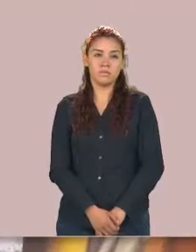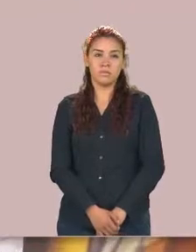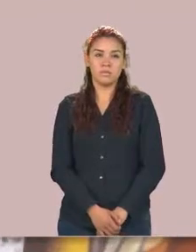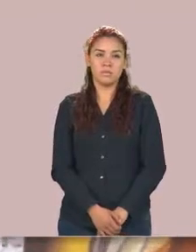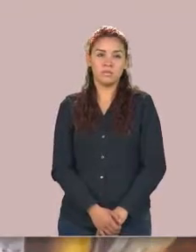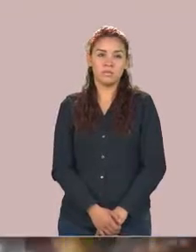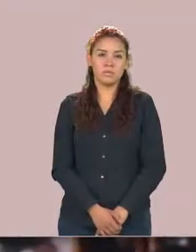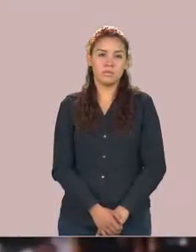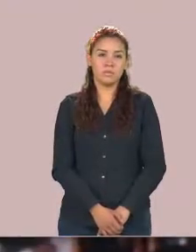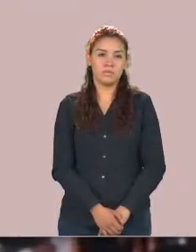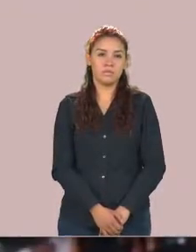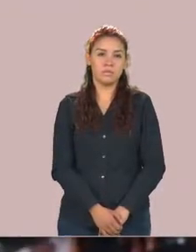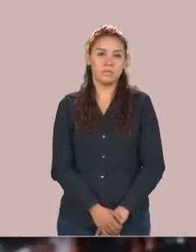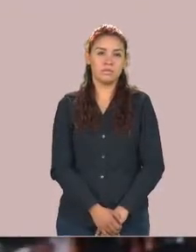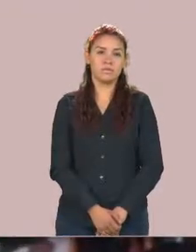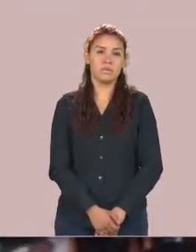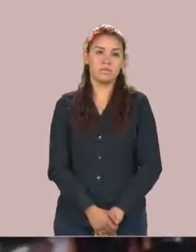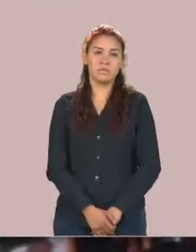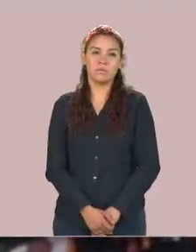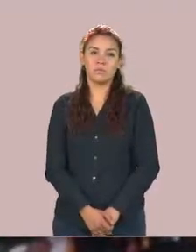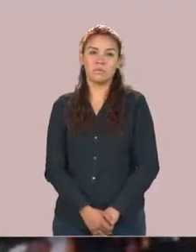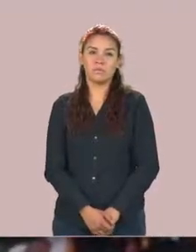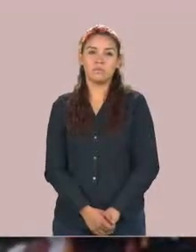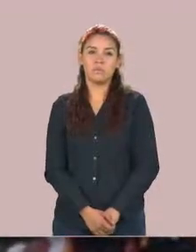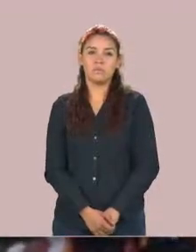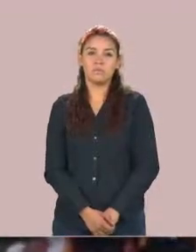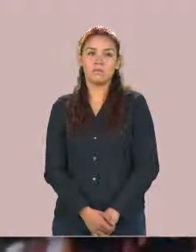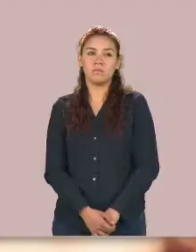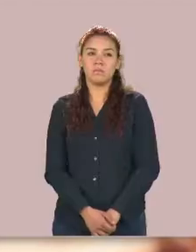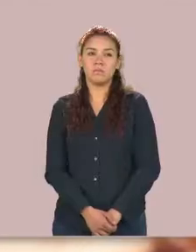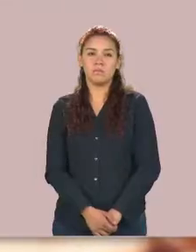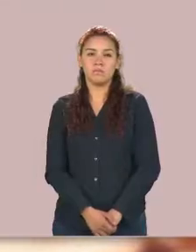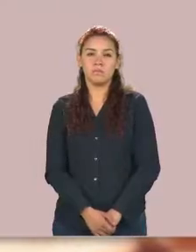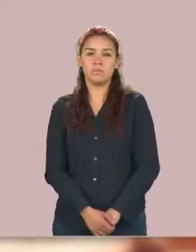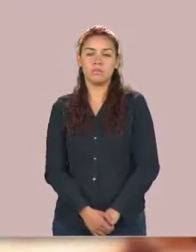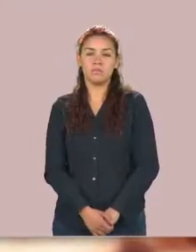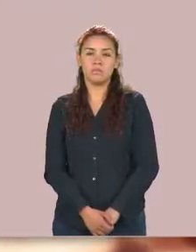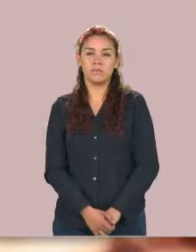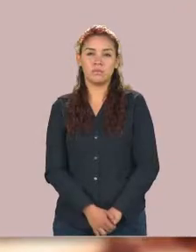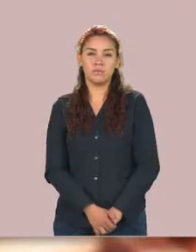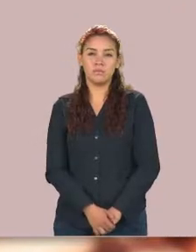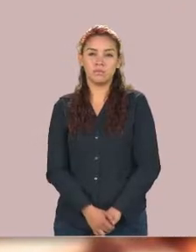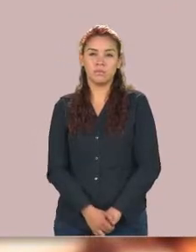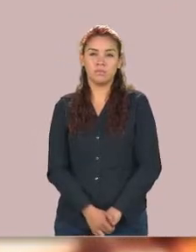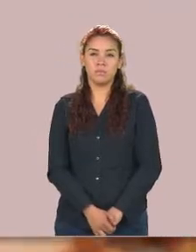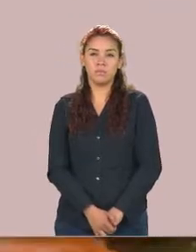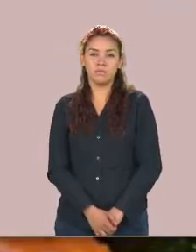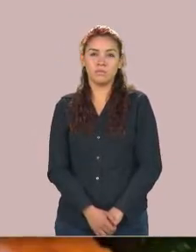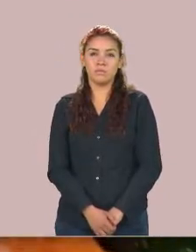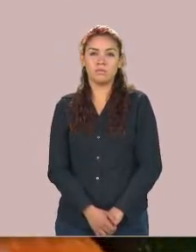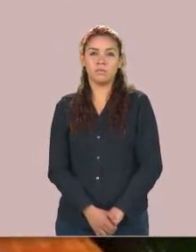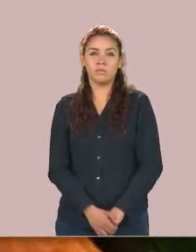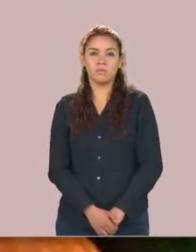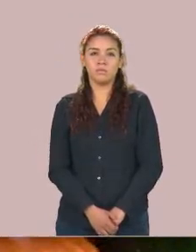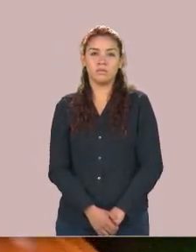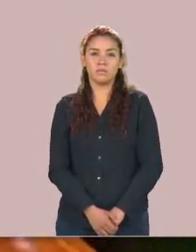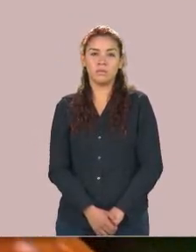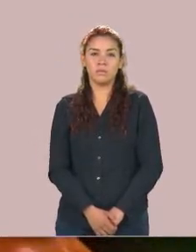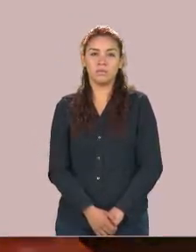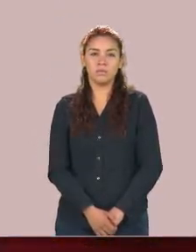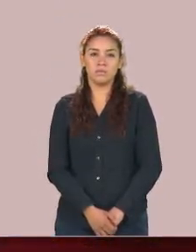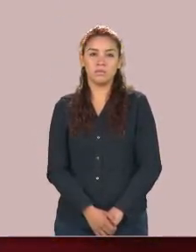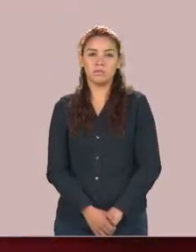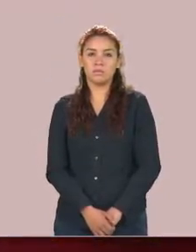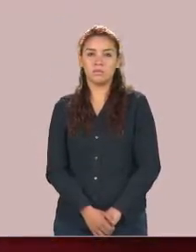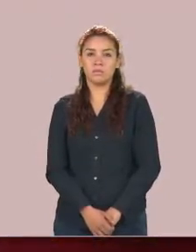aparecida al suroeste de España a principios del siglo X. En nuestro país, el 2 de febrero se ha vuelto más popular